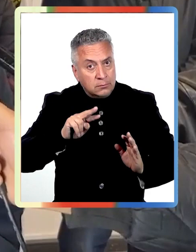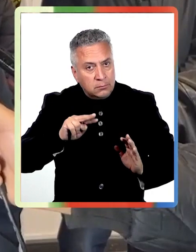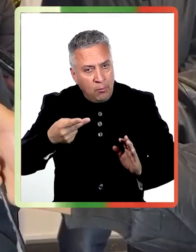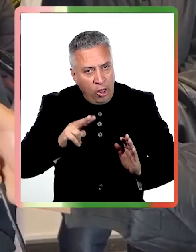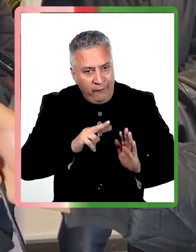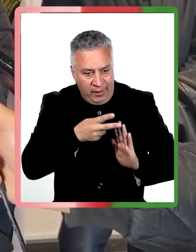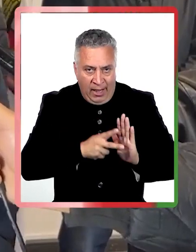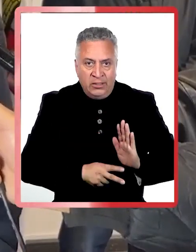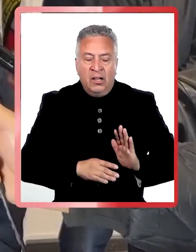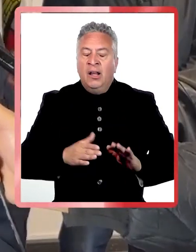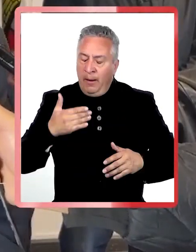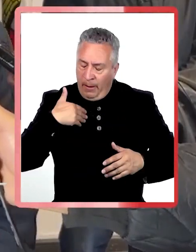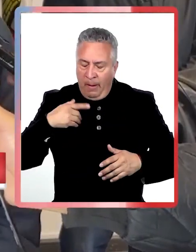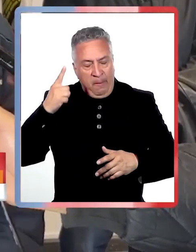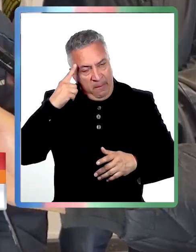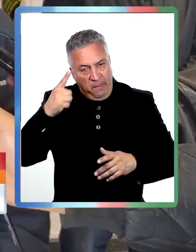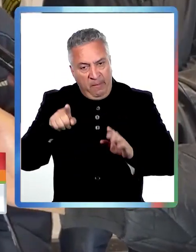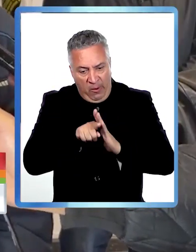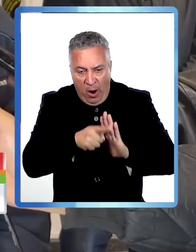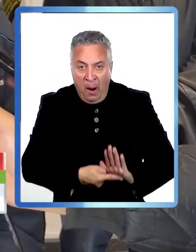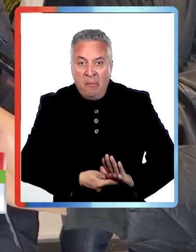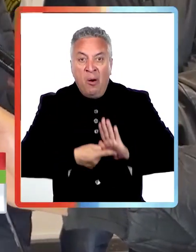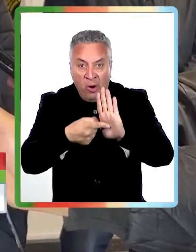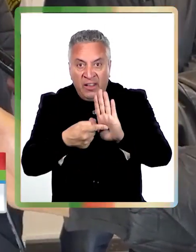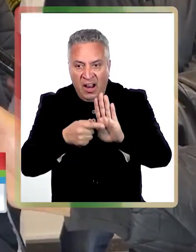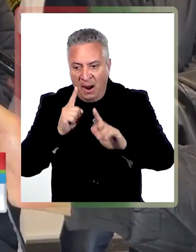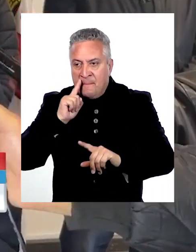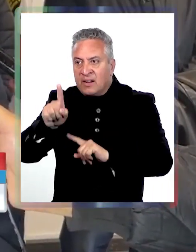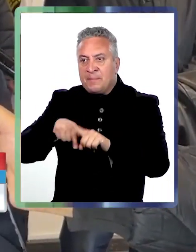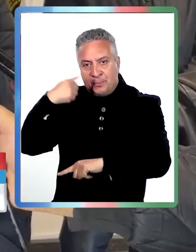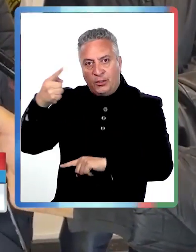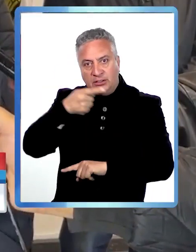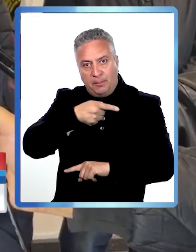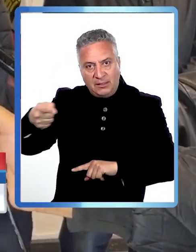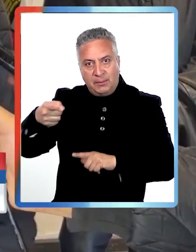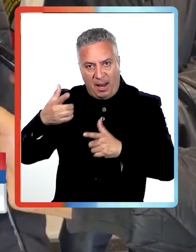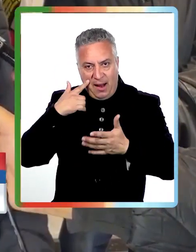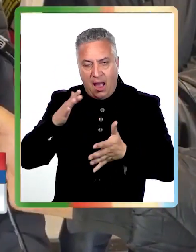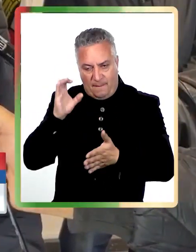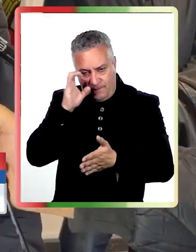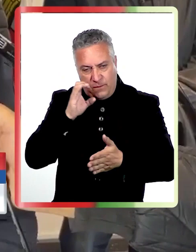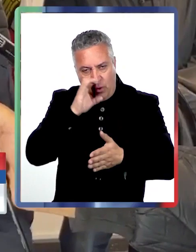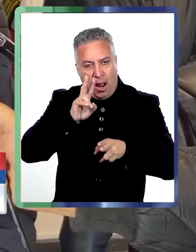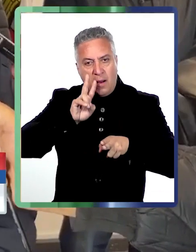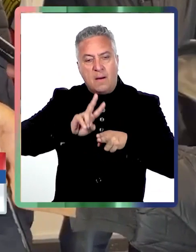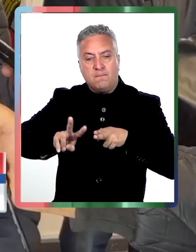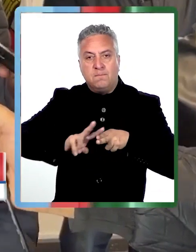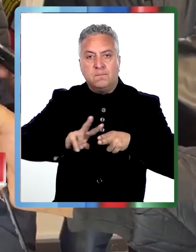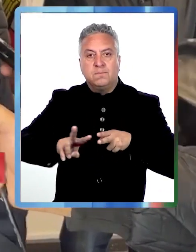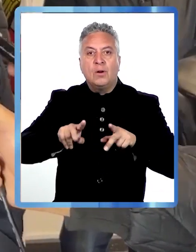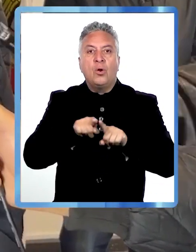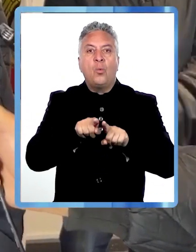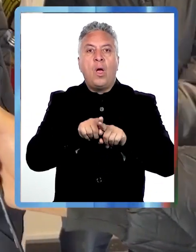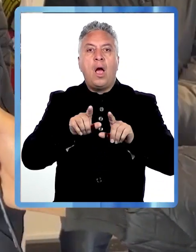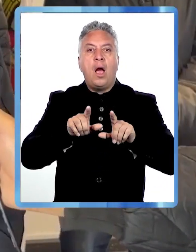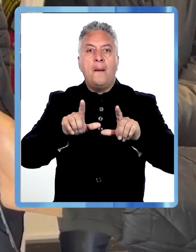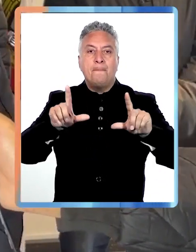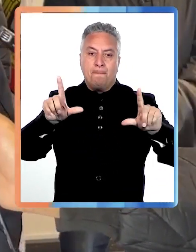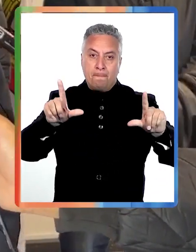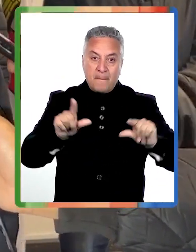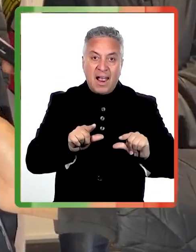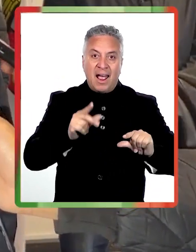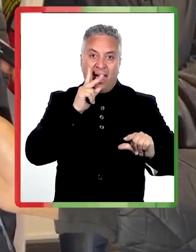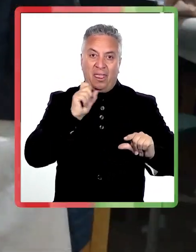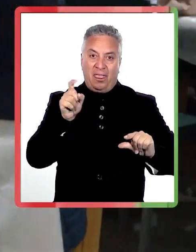Vamos a reestructurar la propuesta inicial que teníamos, la próxima semana lo vamos a conocer. Lo más probable es que vamos a disminuir los días. Creo